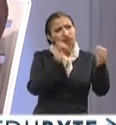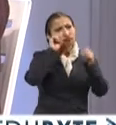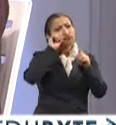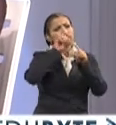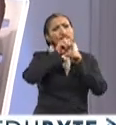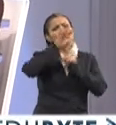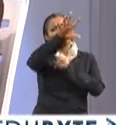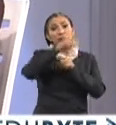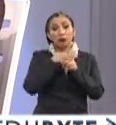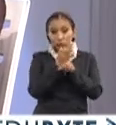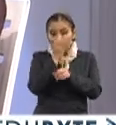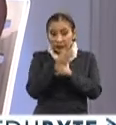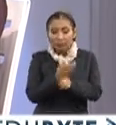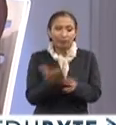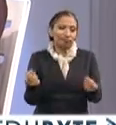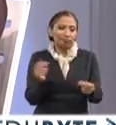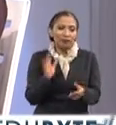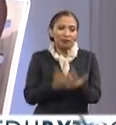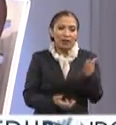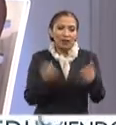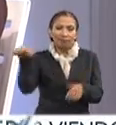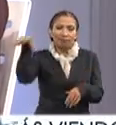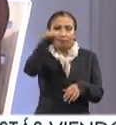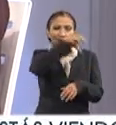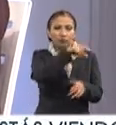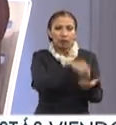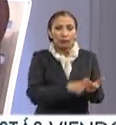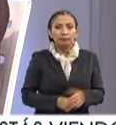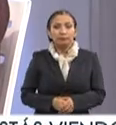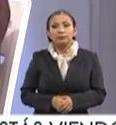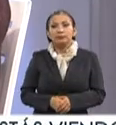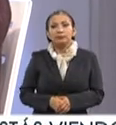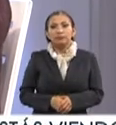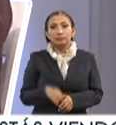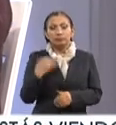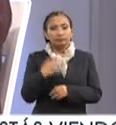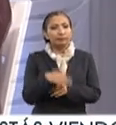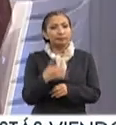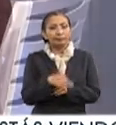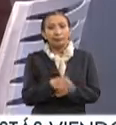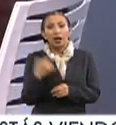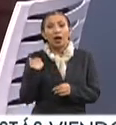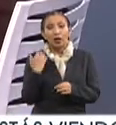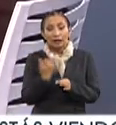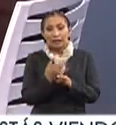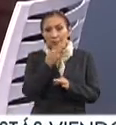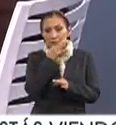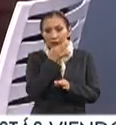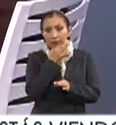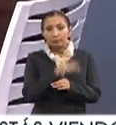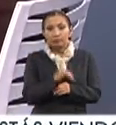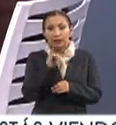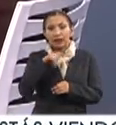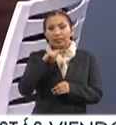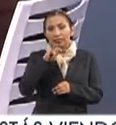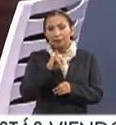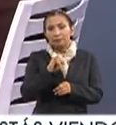nuestras películas, pero no es suficiente, desde luego. Bueno, por lo pronto que en este minuto que me queda, Inti,